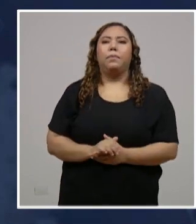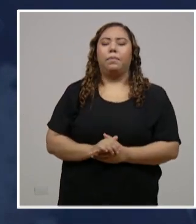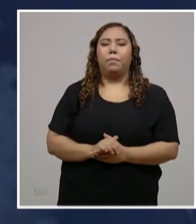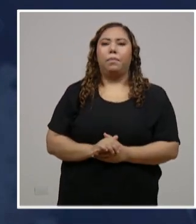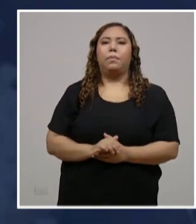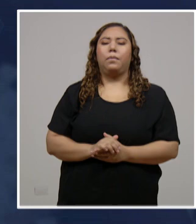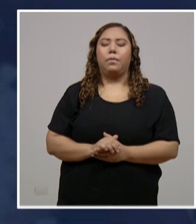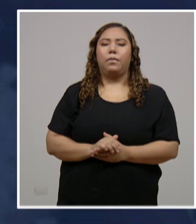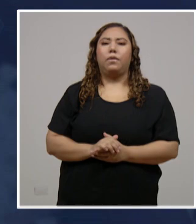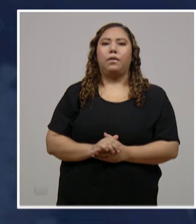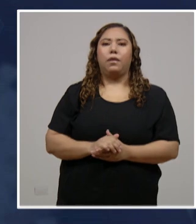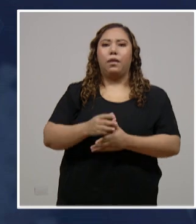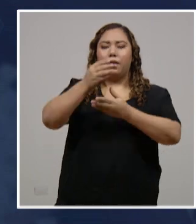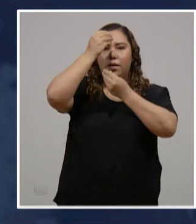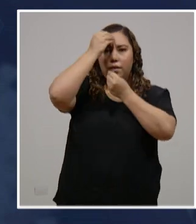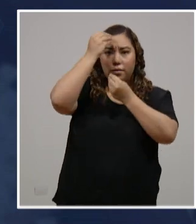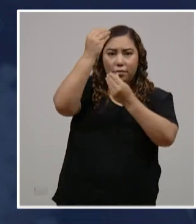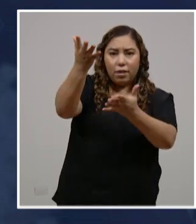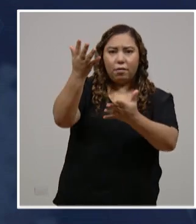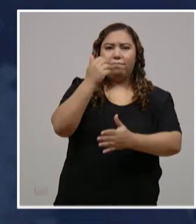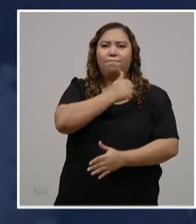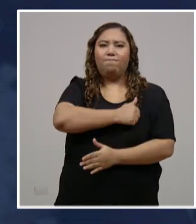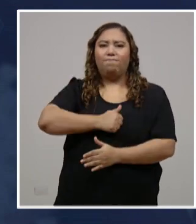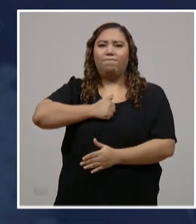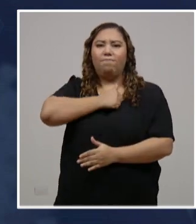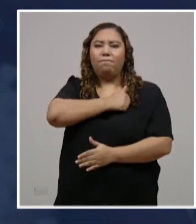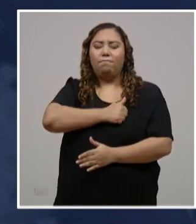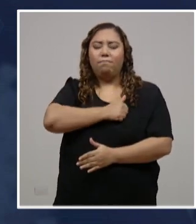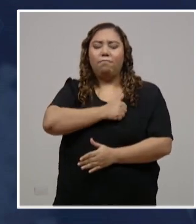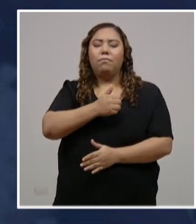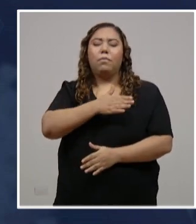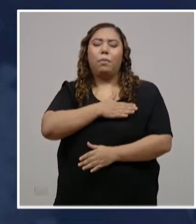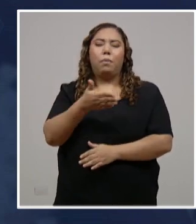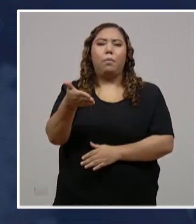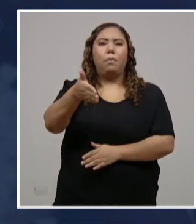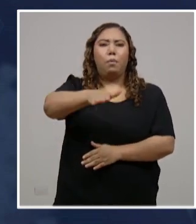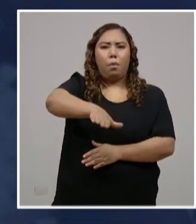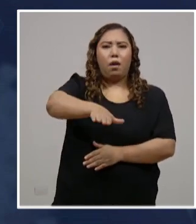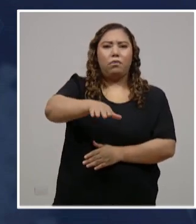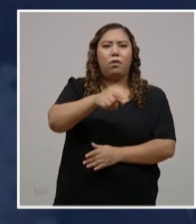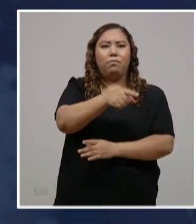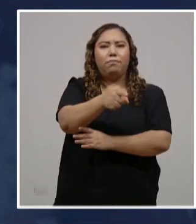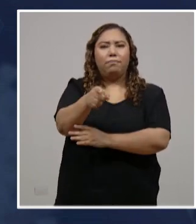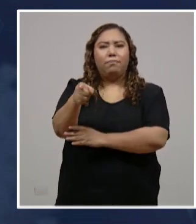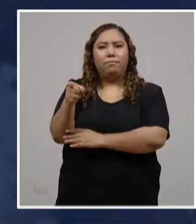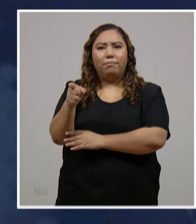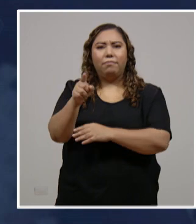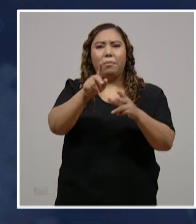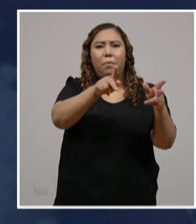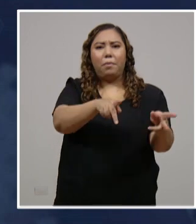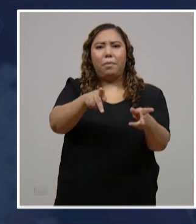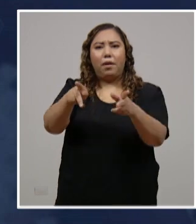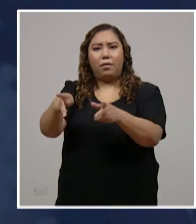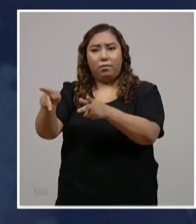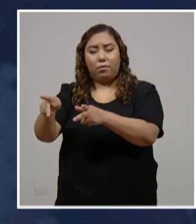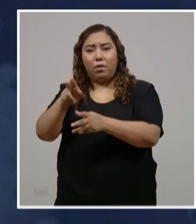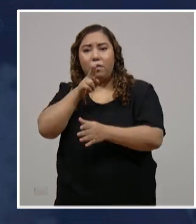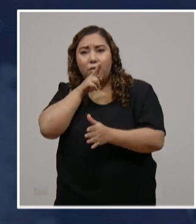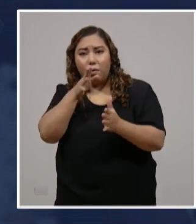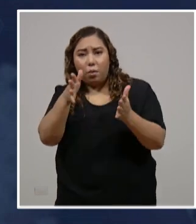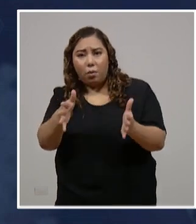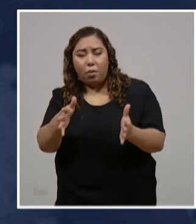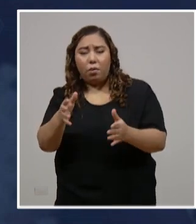Lamentamos profundamente confirmar el fallecimiento de compatriotas a nivel nacional. De estos, 12